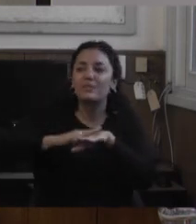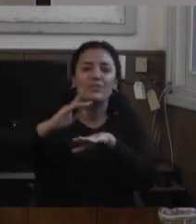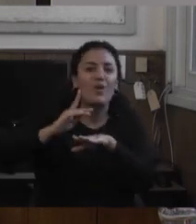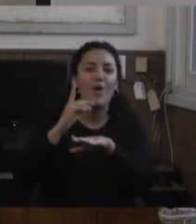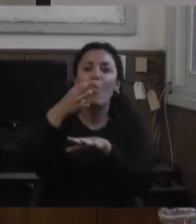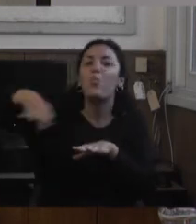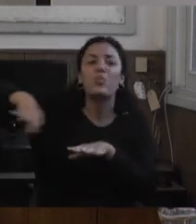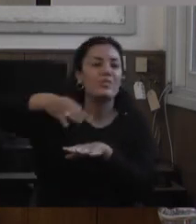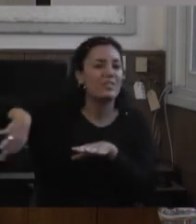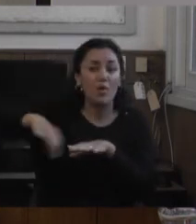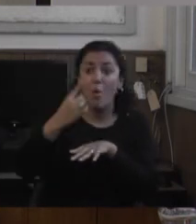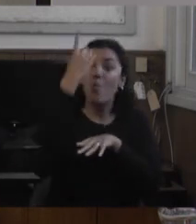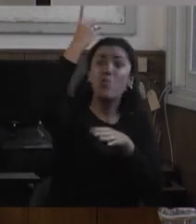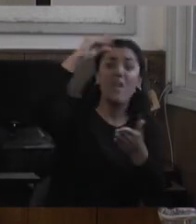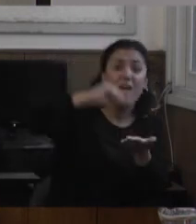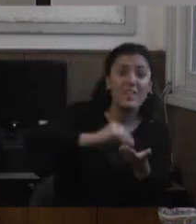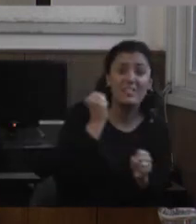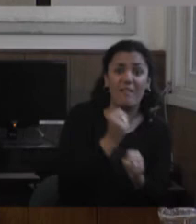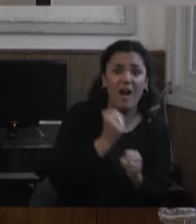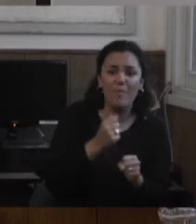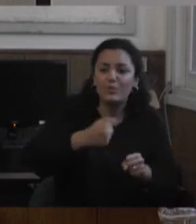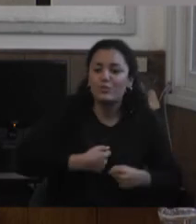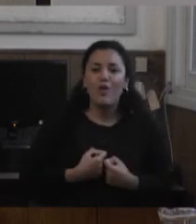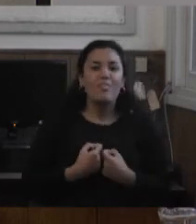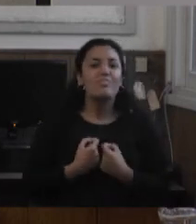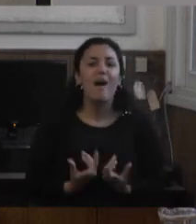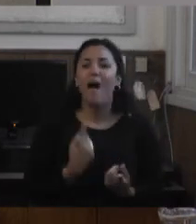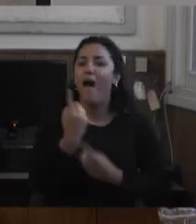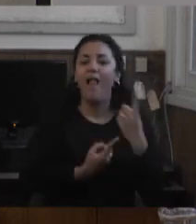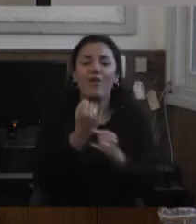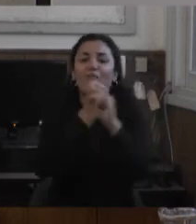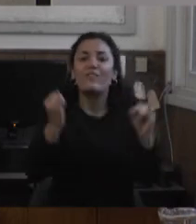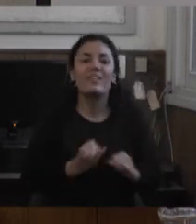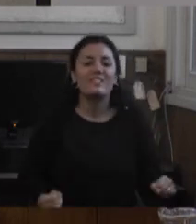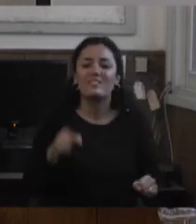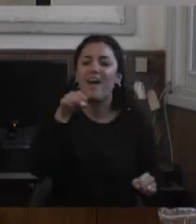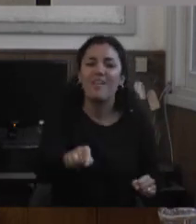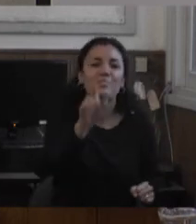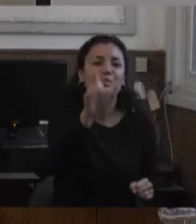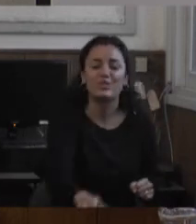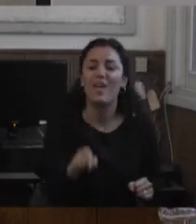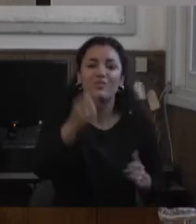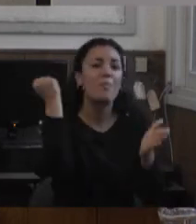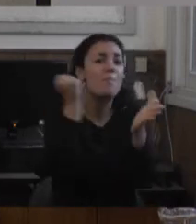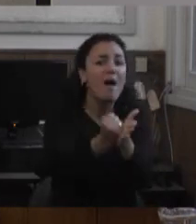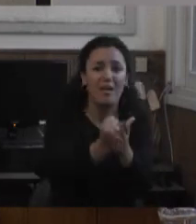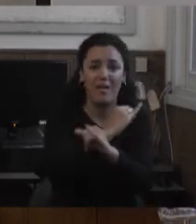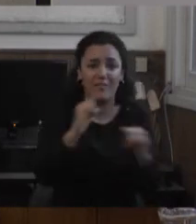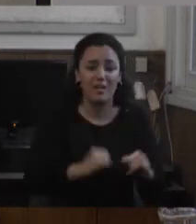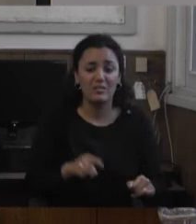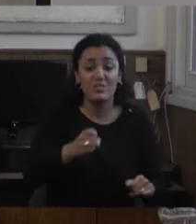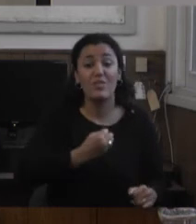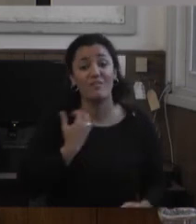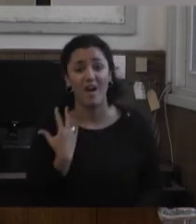aunque nosotros trabajemos una vez y uno pueda entregar y hacer feliz a un pibe por un rato y al pibe eso le queda como marca valió la